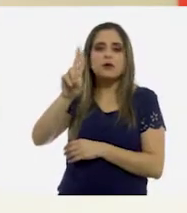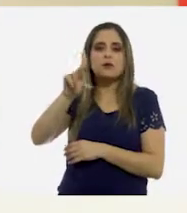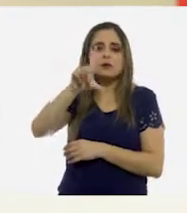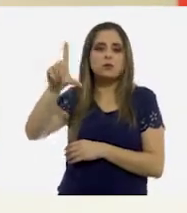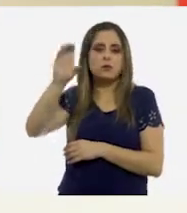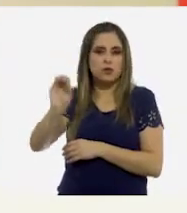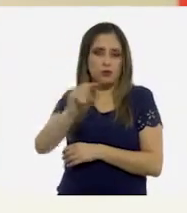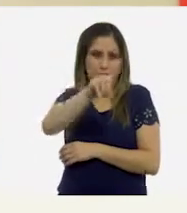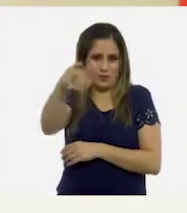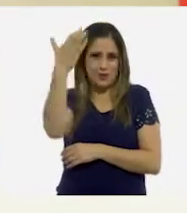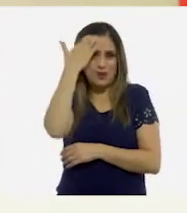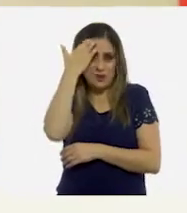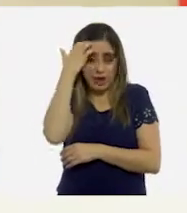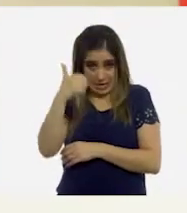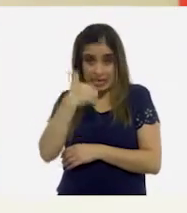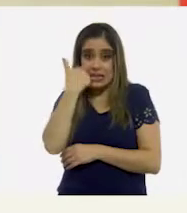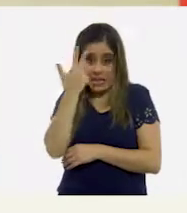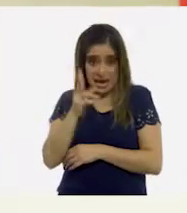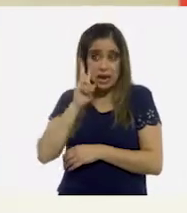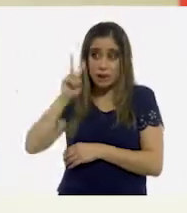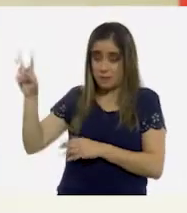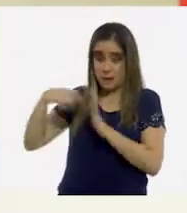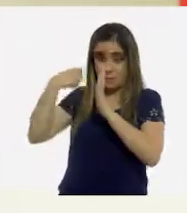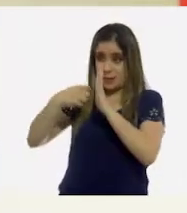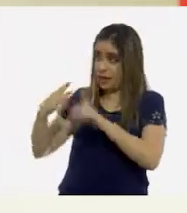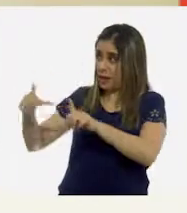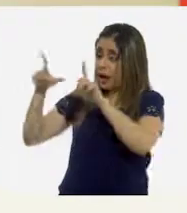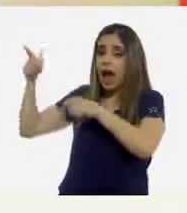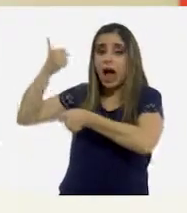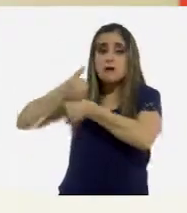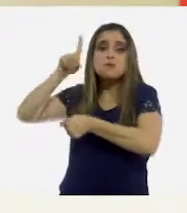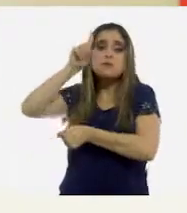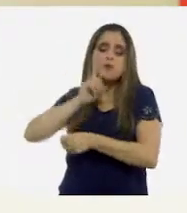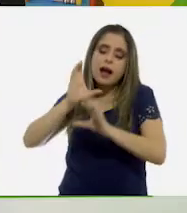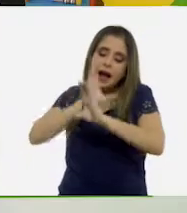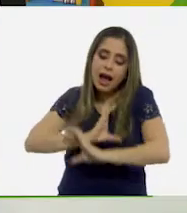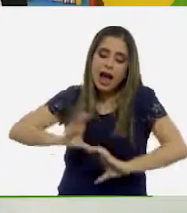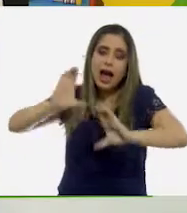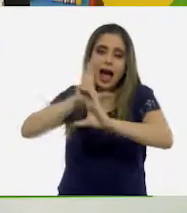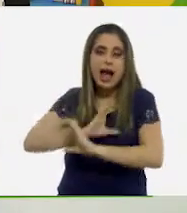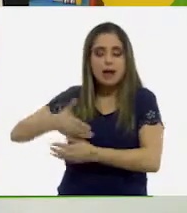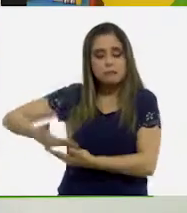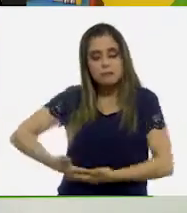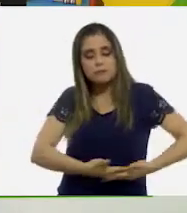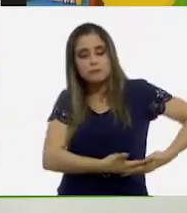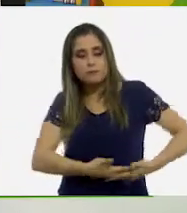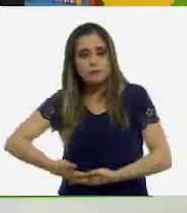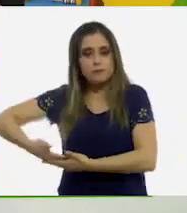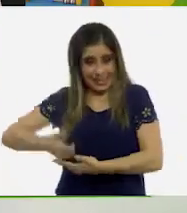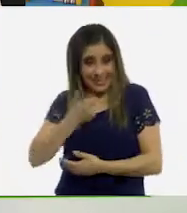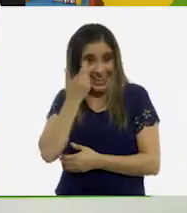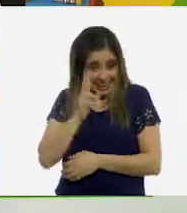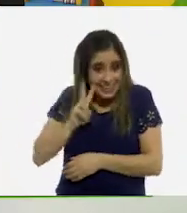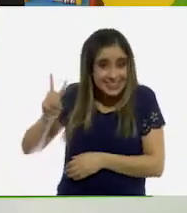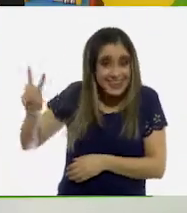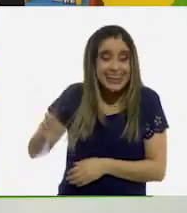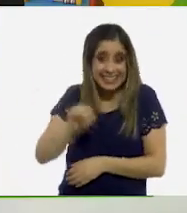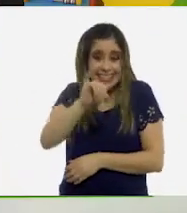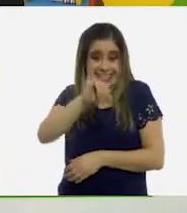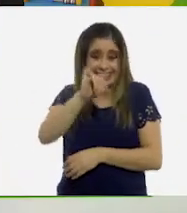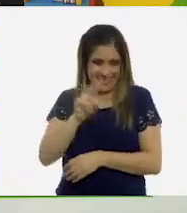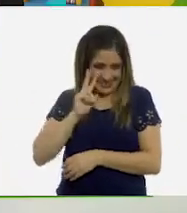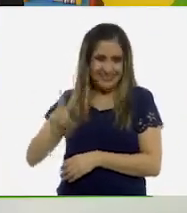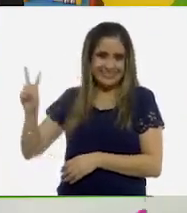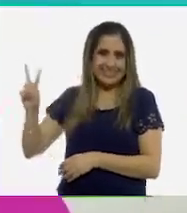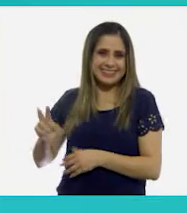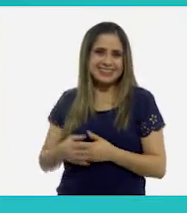conocen. ¿Les gustaría ver un video de una abuelita cantando un arrullo? ¡Ay! ¡Claro que sí! Vamos a verla. ¡Sí!